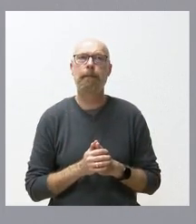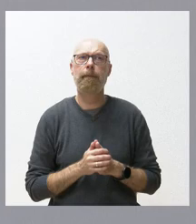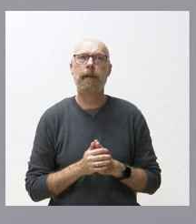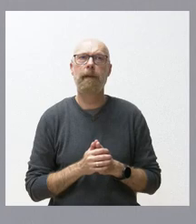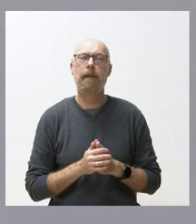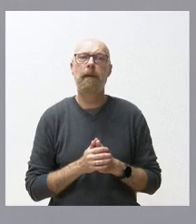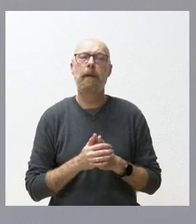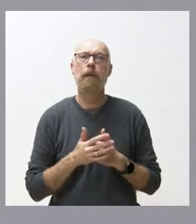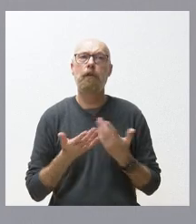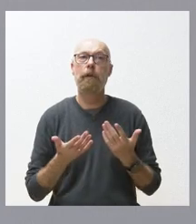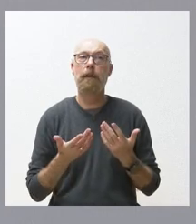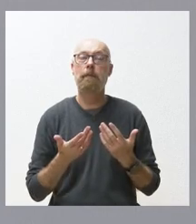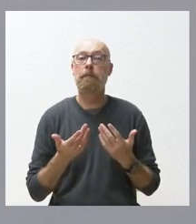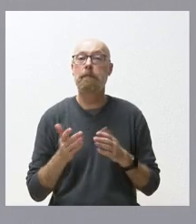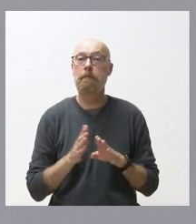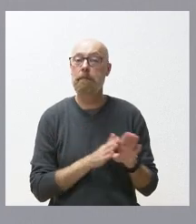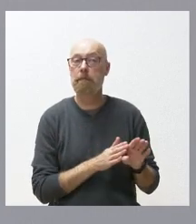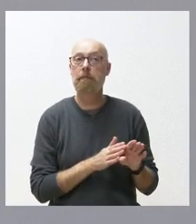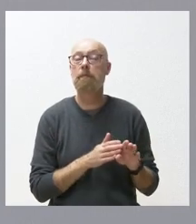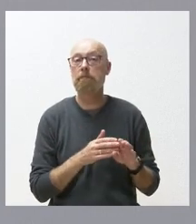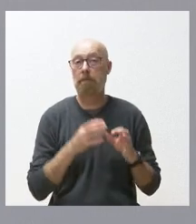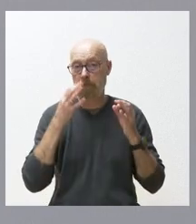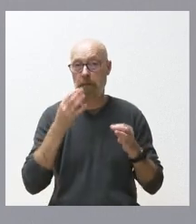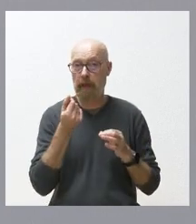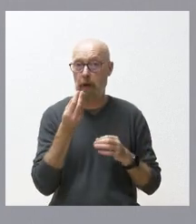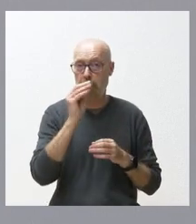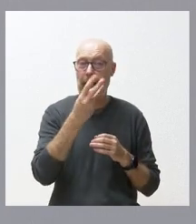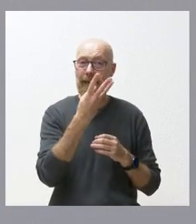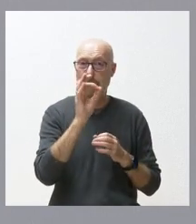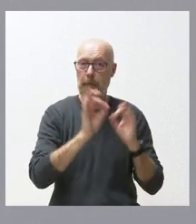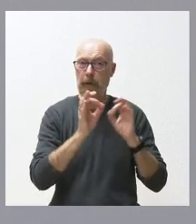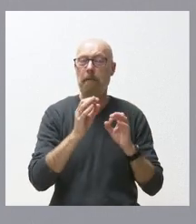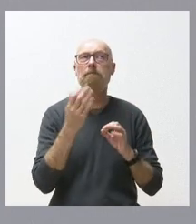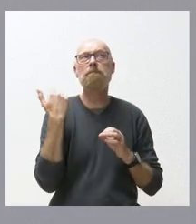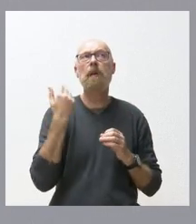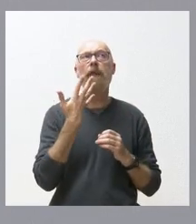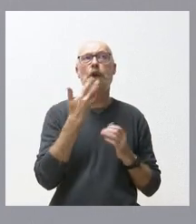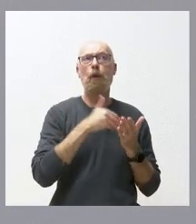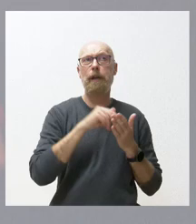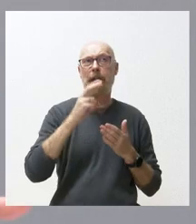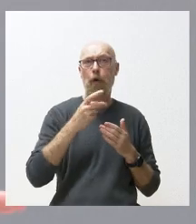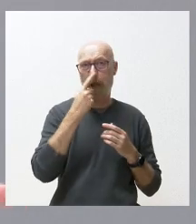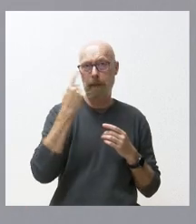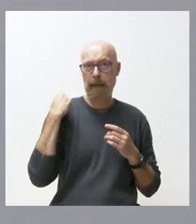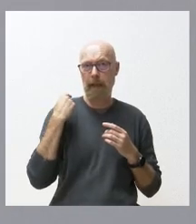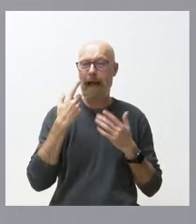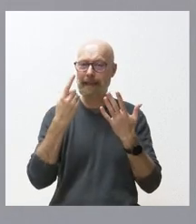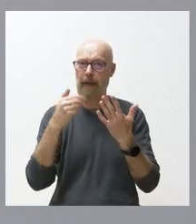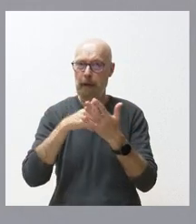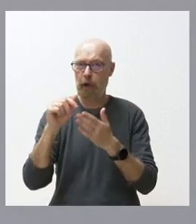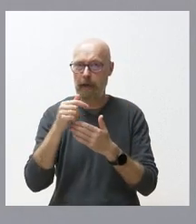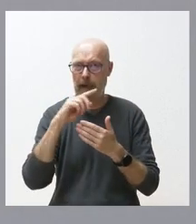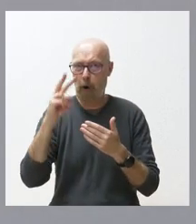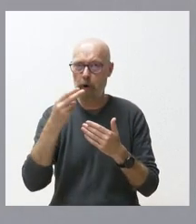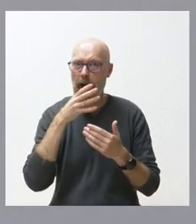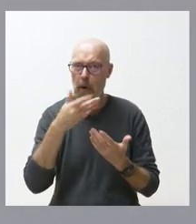hablando la cantidad efectivamente aumenta un 30% fue en torno a cinco millones de euros en el último año pasa a seis millones de euros lo que nos permite